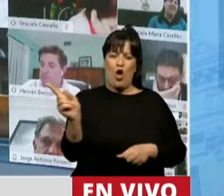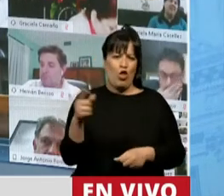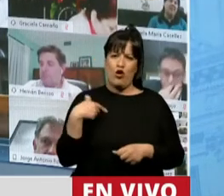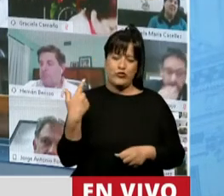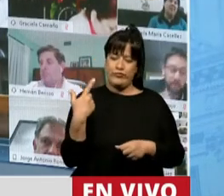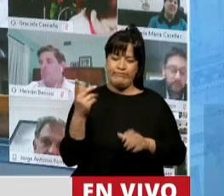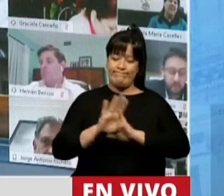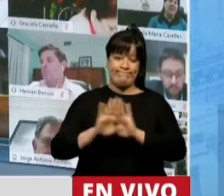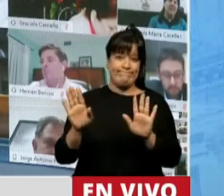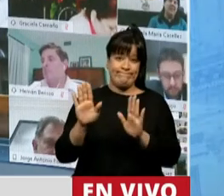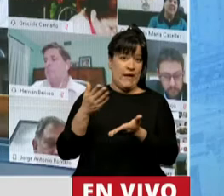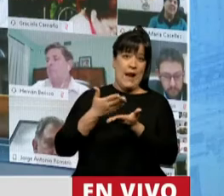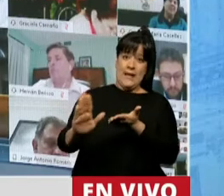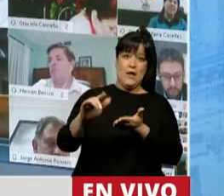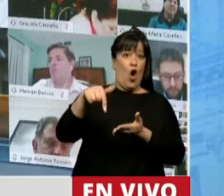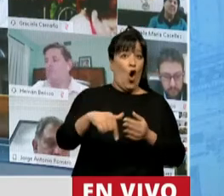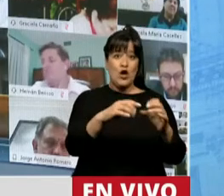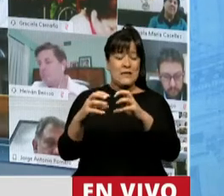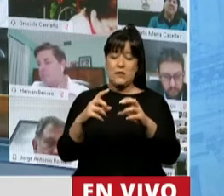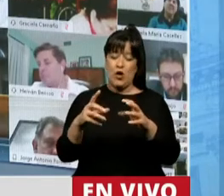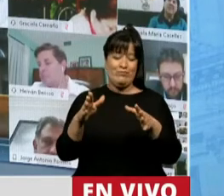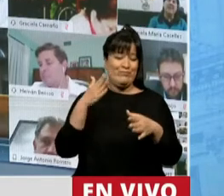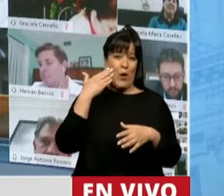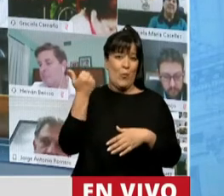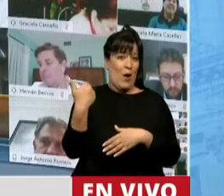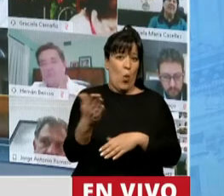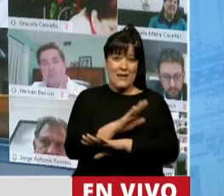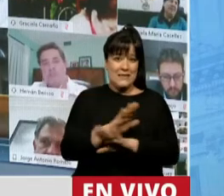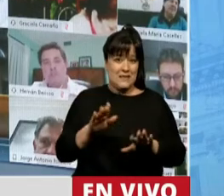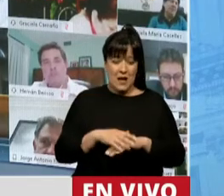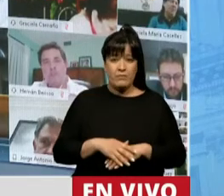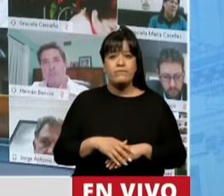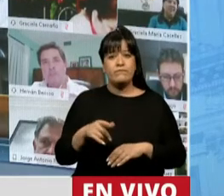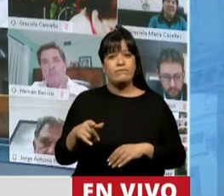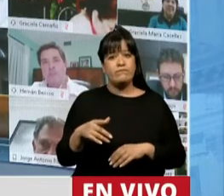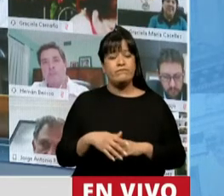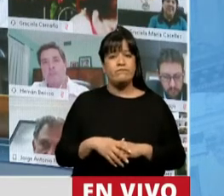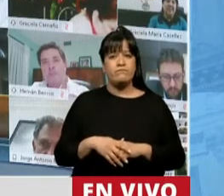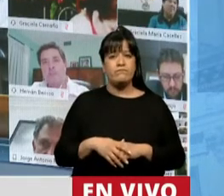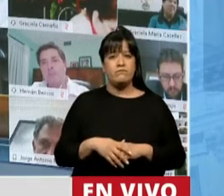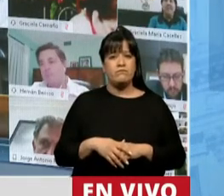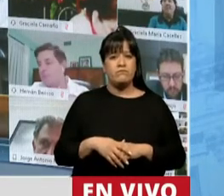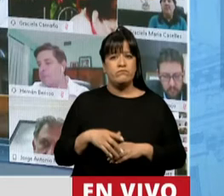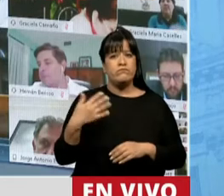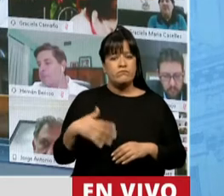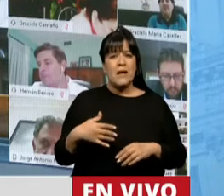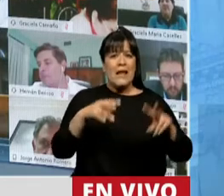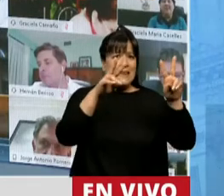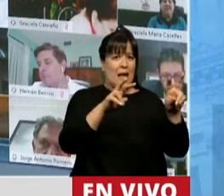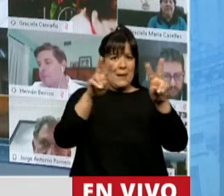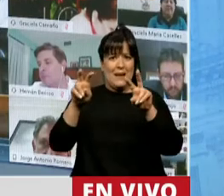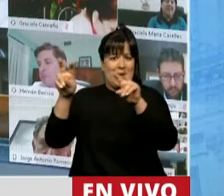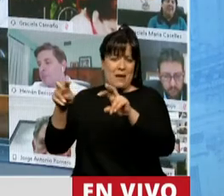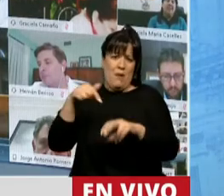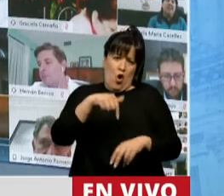lo que ha ocurrido en la sesión de hoy, este bochornoso suceso que, claro, está en pana los grandes temas que hoy estamos tratando,